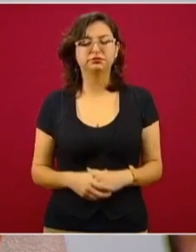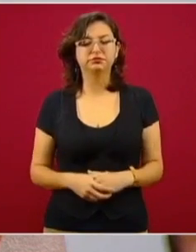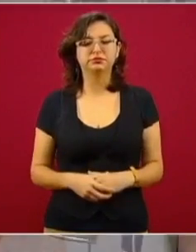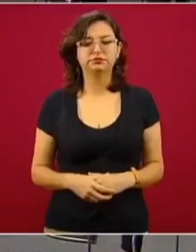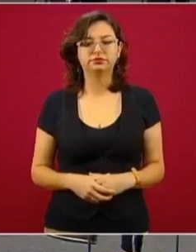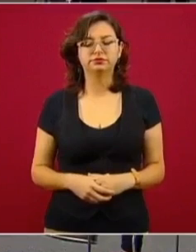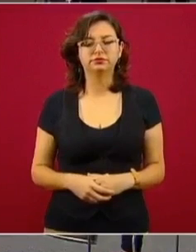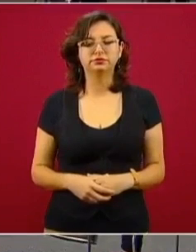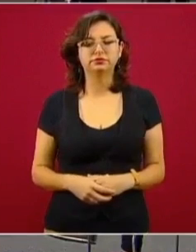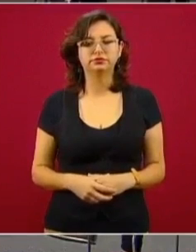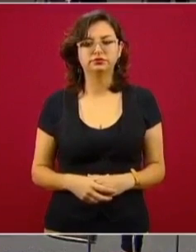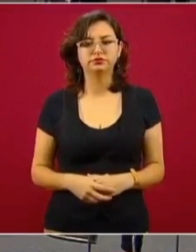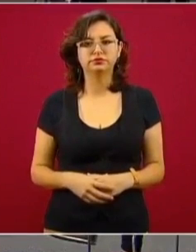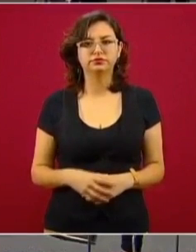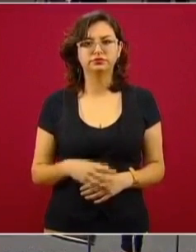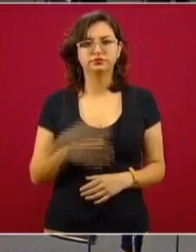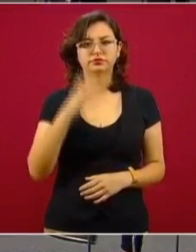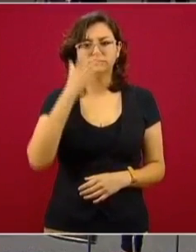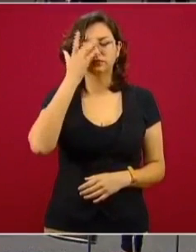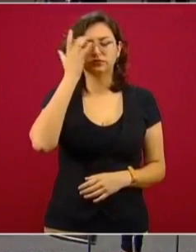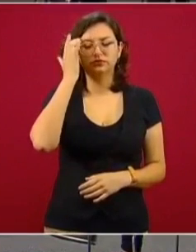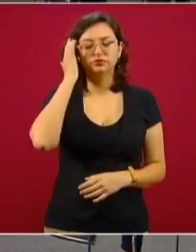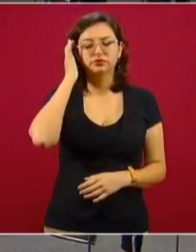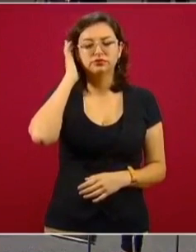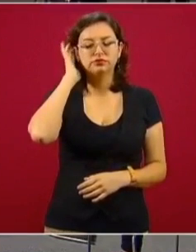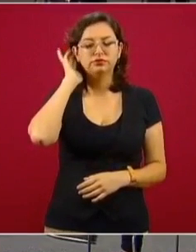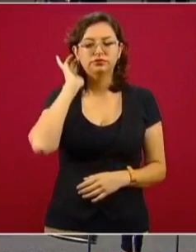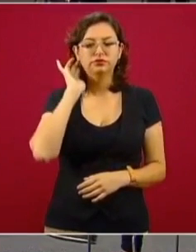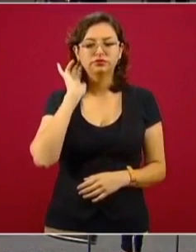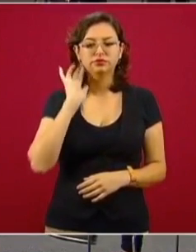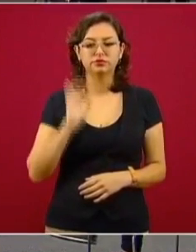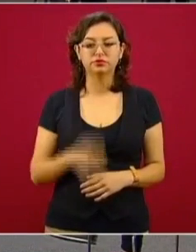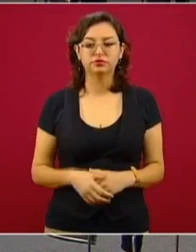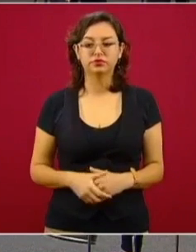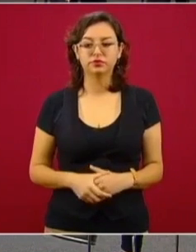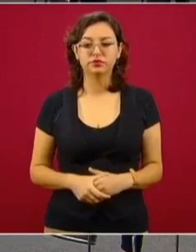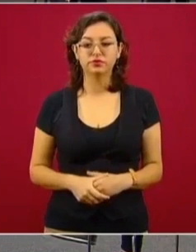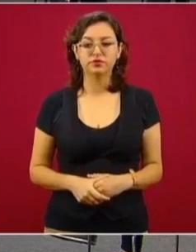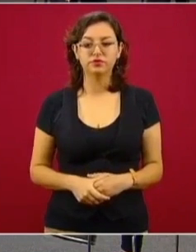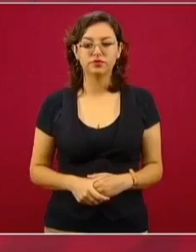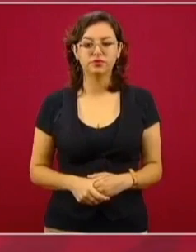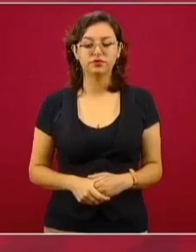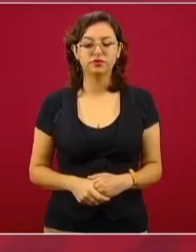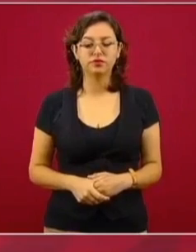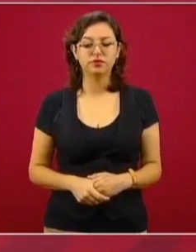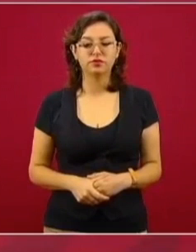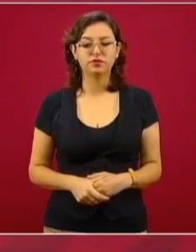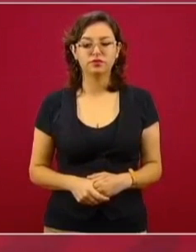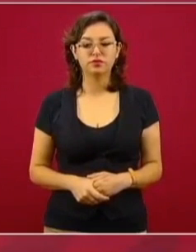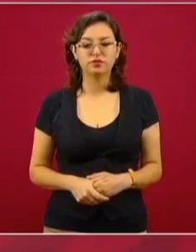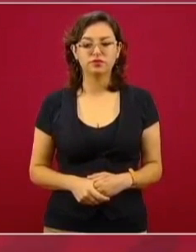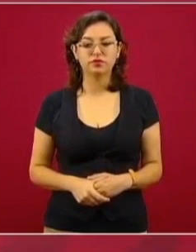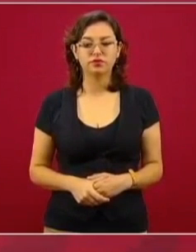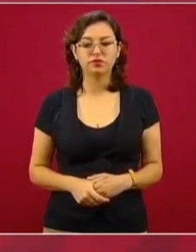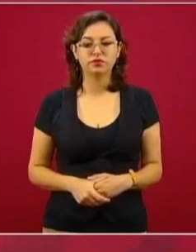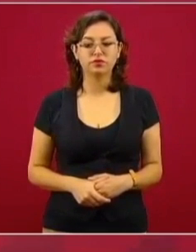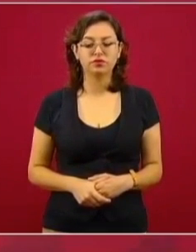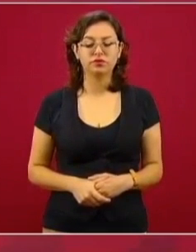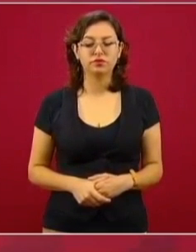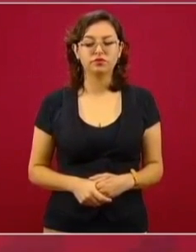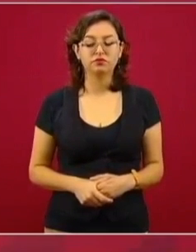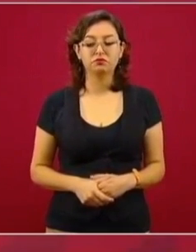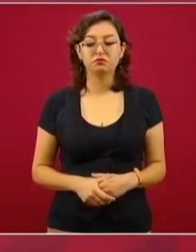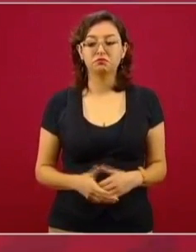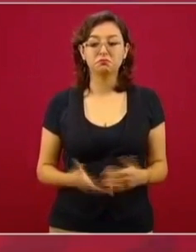Esto que no se había